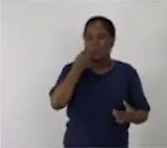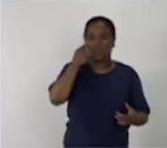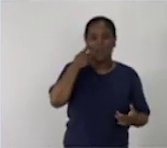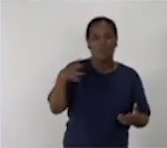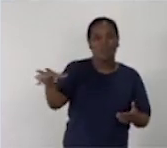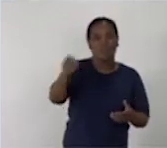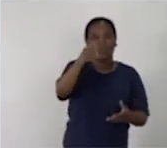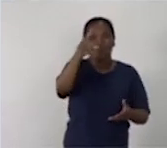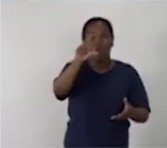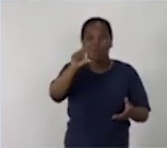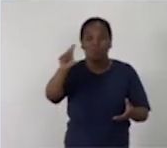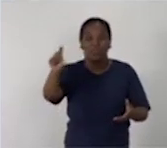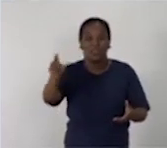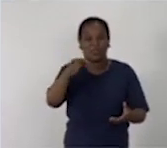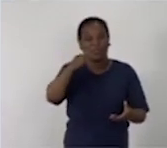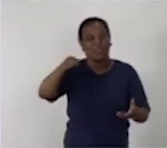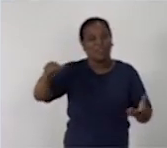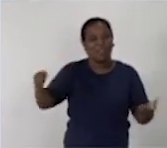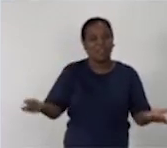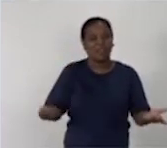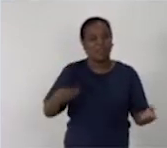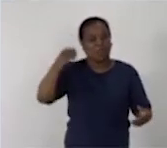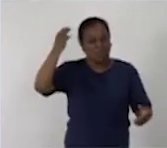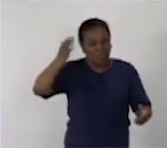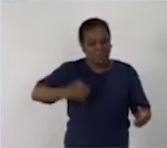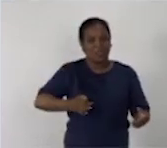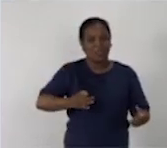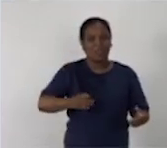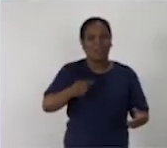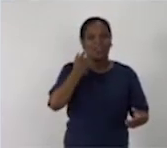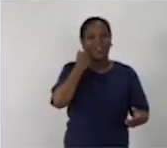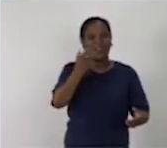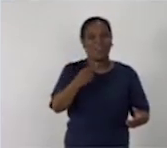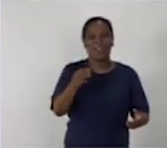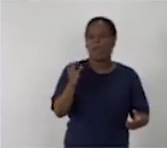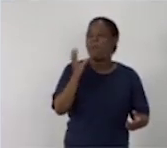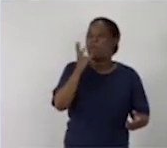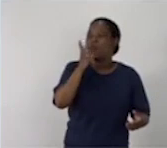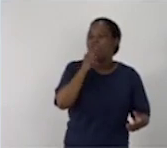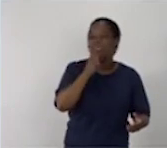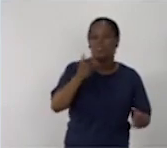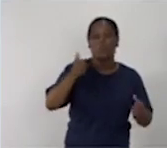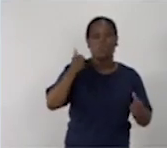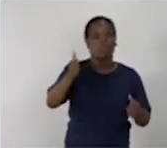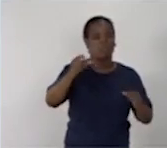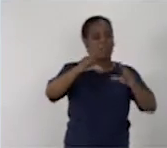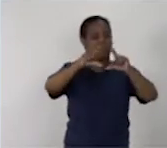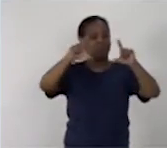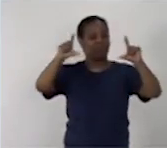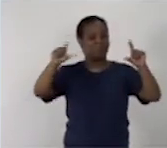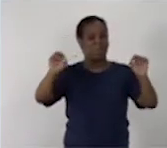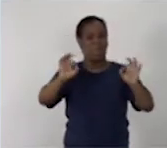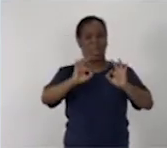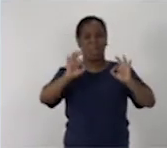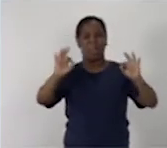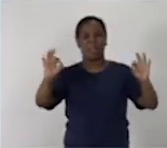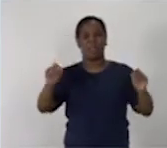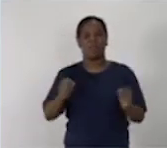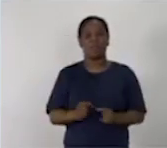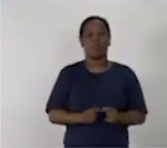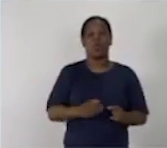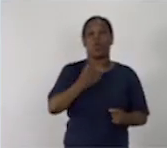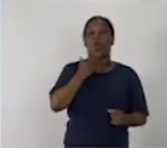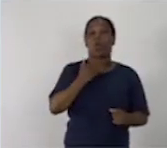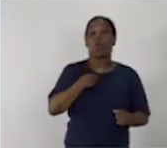textos, que seguro les quedarán muy bonitos y bien estructurados. Ah, claro. Como bien les